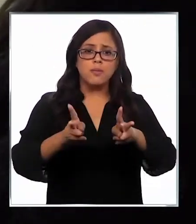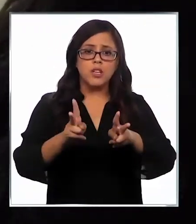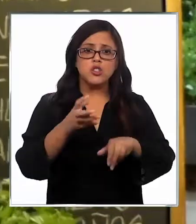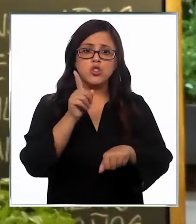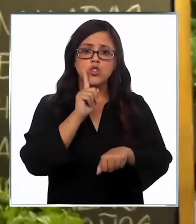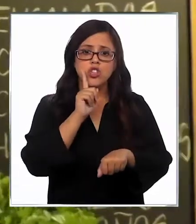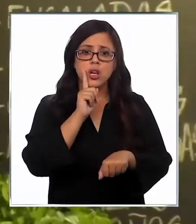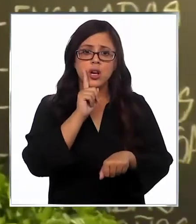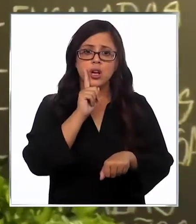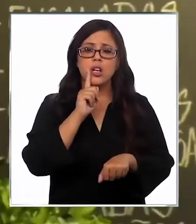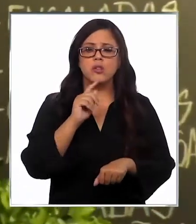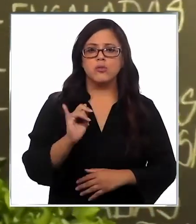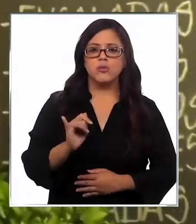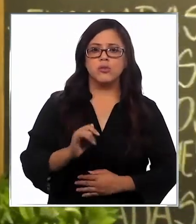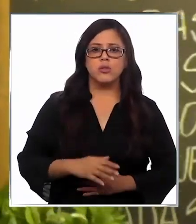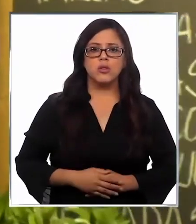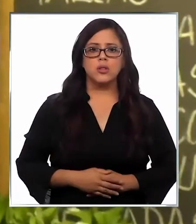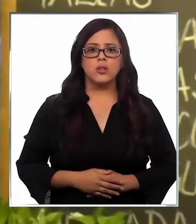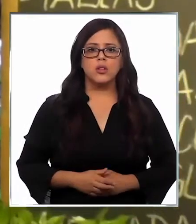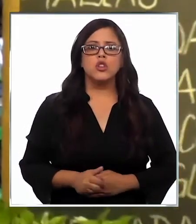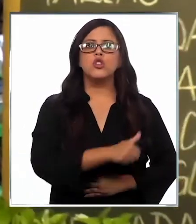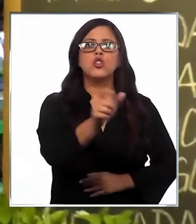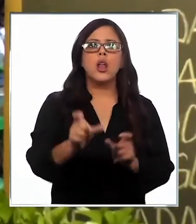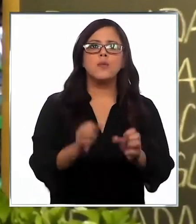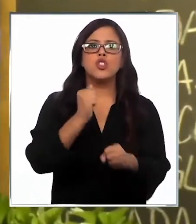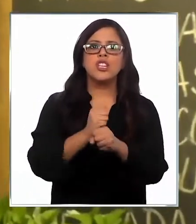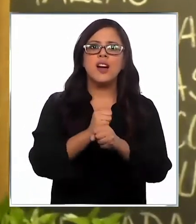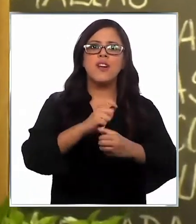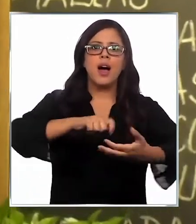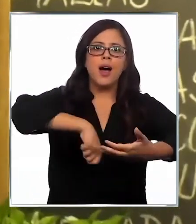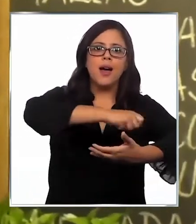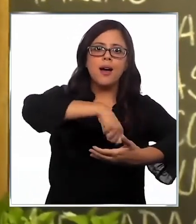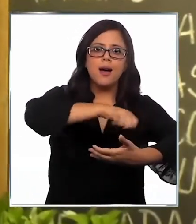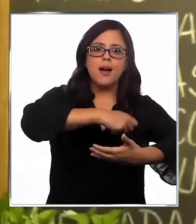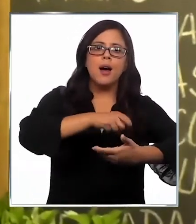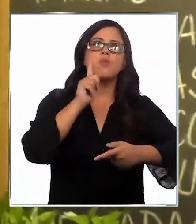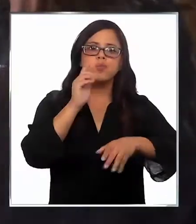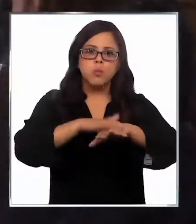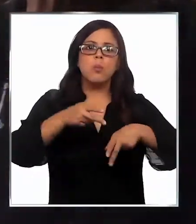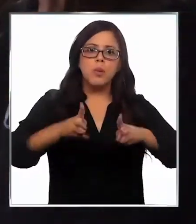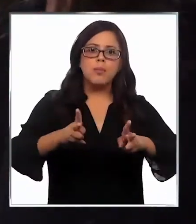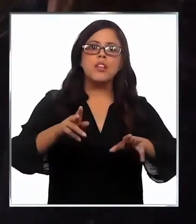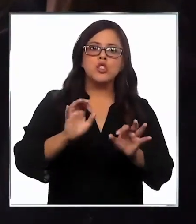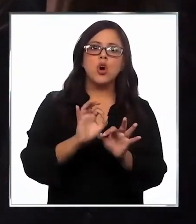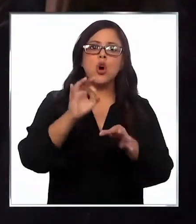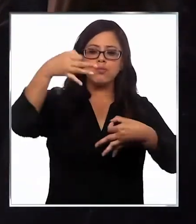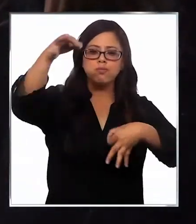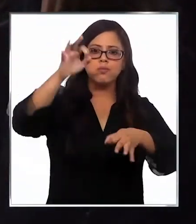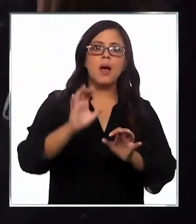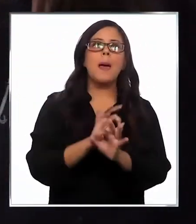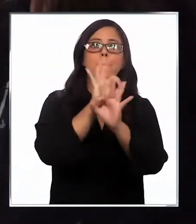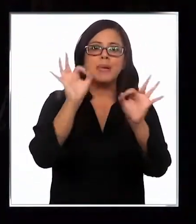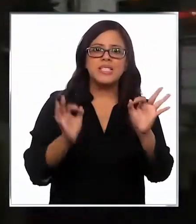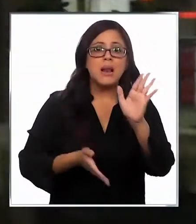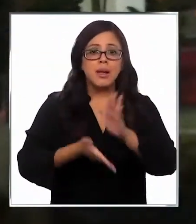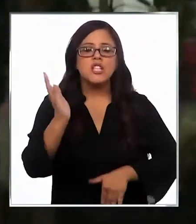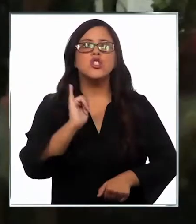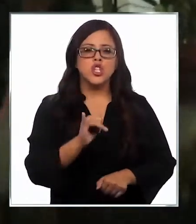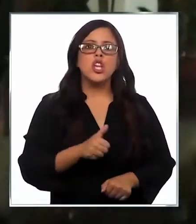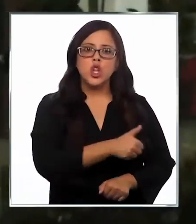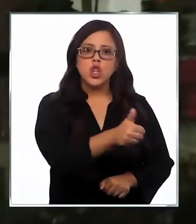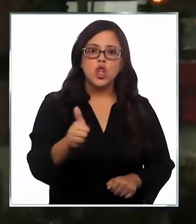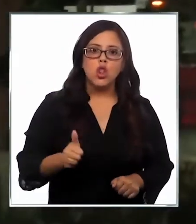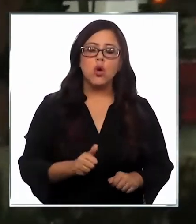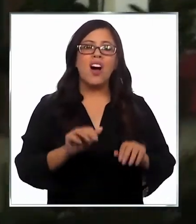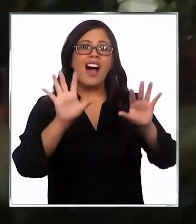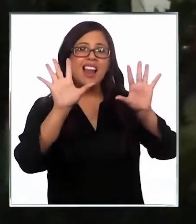para trasladar. Toda la gente que trabaja en gastronomía tiene estos permisos especiales para salir después de la... A